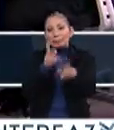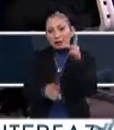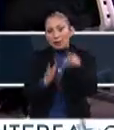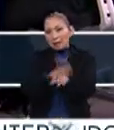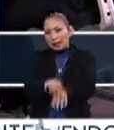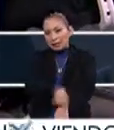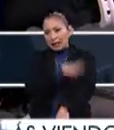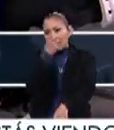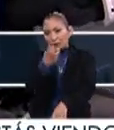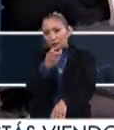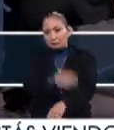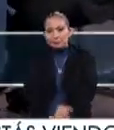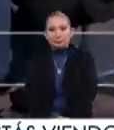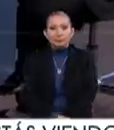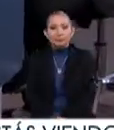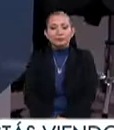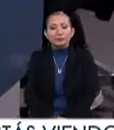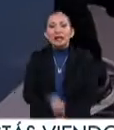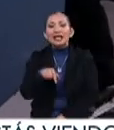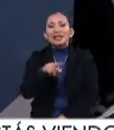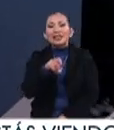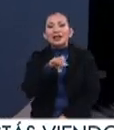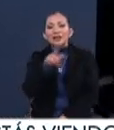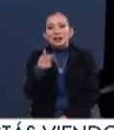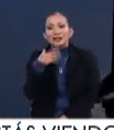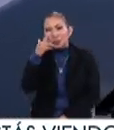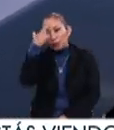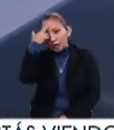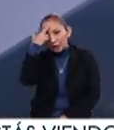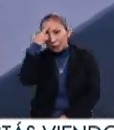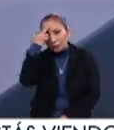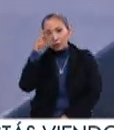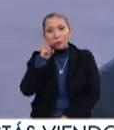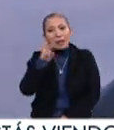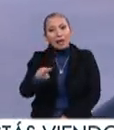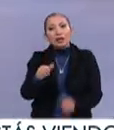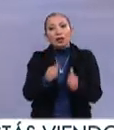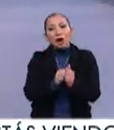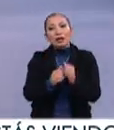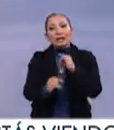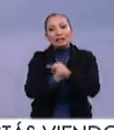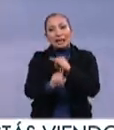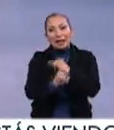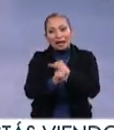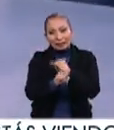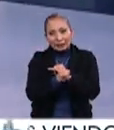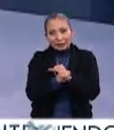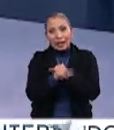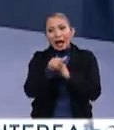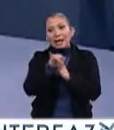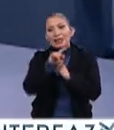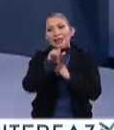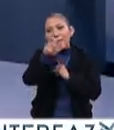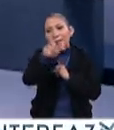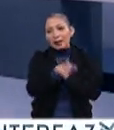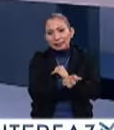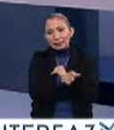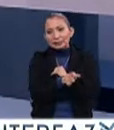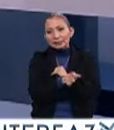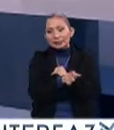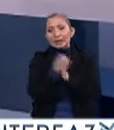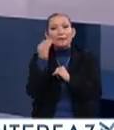platicamos un poco más acerca de esto. Estamos en Interfaz, les recuerdo que nos pueden seguir a través de las redes sociales, IEDMX,